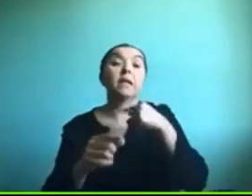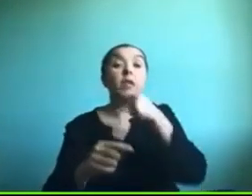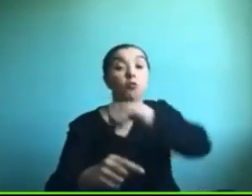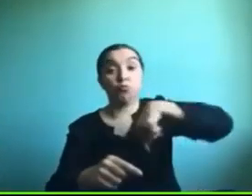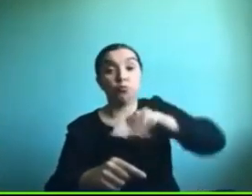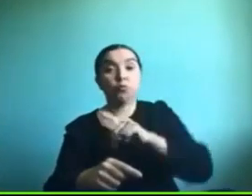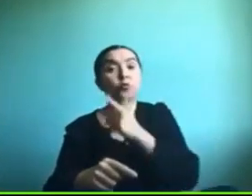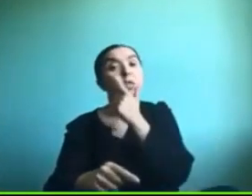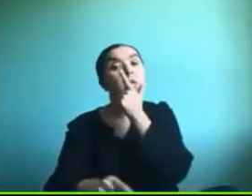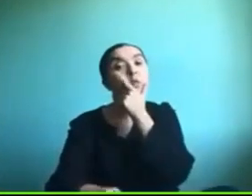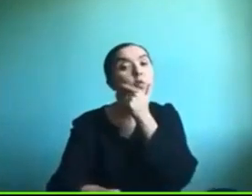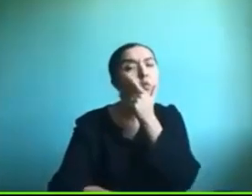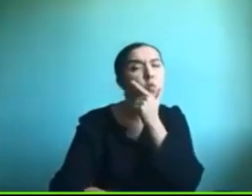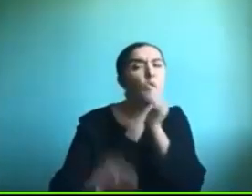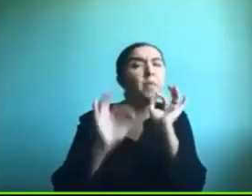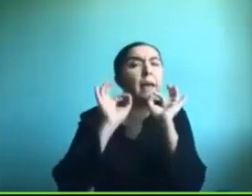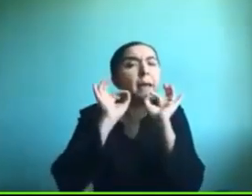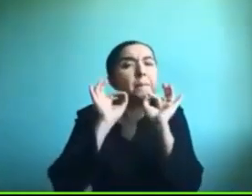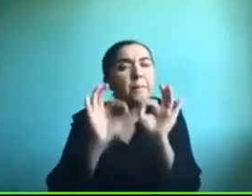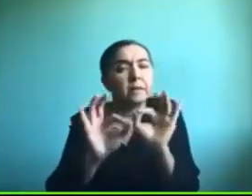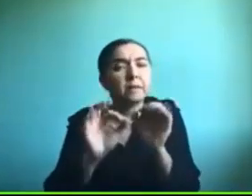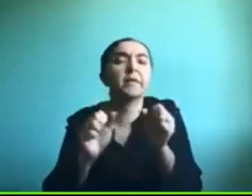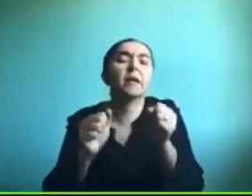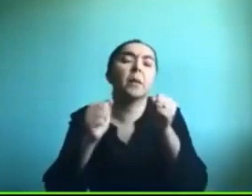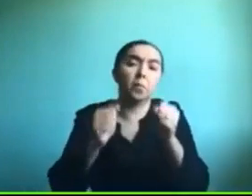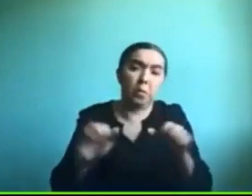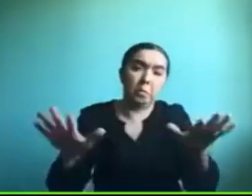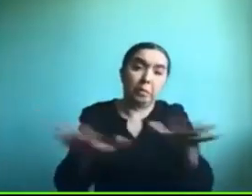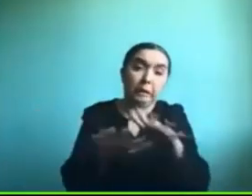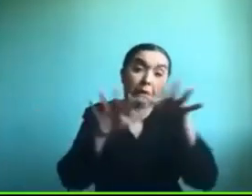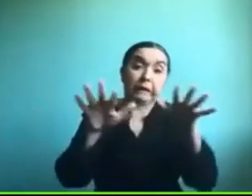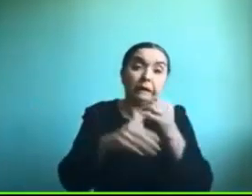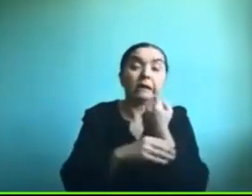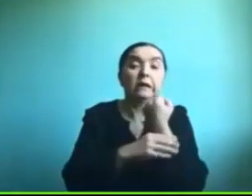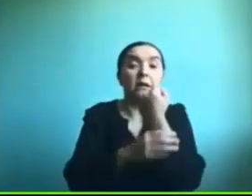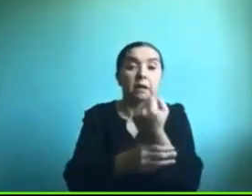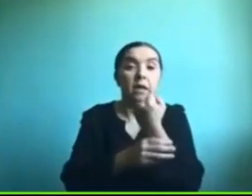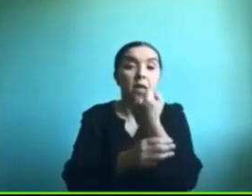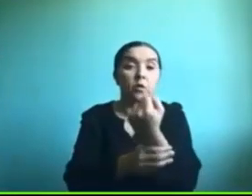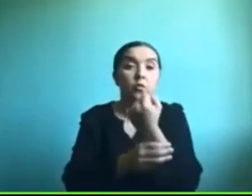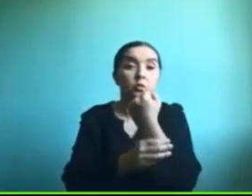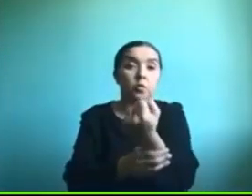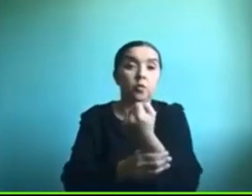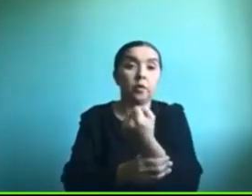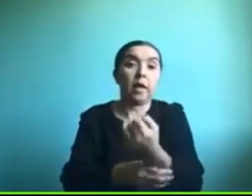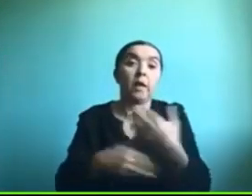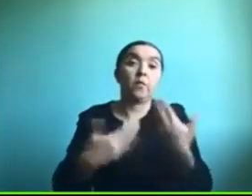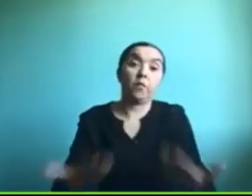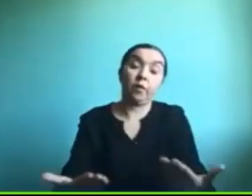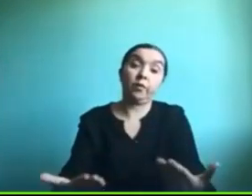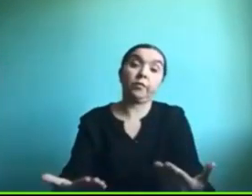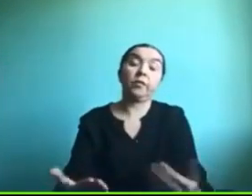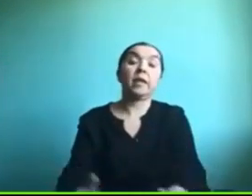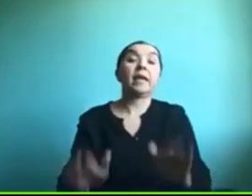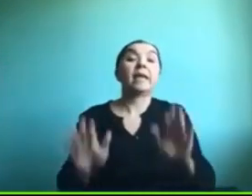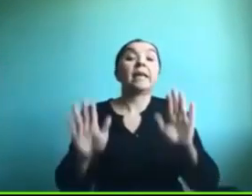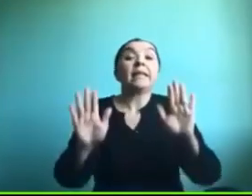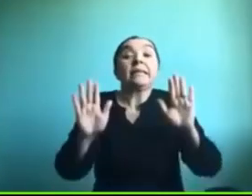podamos tratar de ayudarlos en lo que podamos así es bueno esperamos que esto haya sido